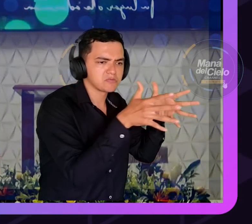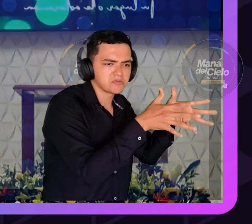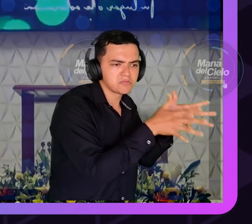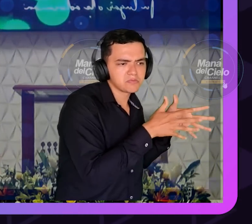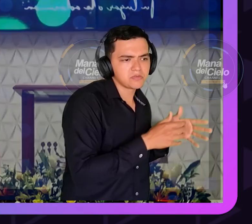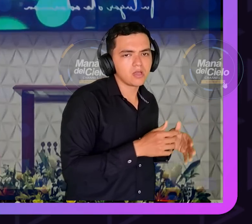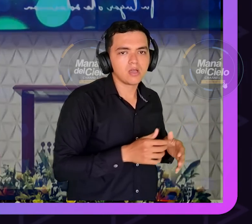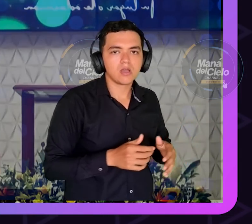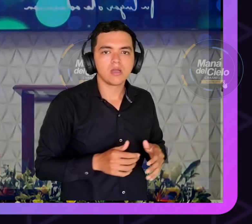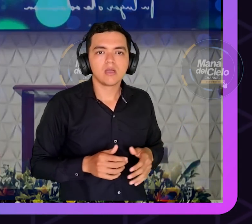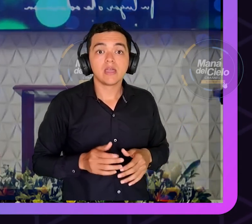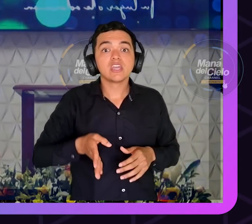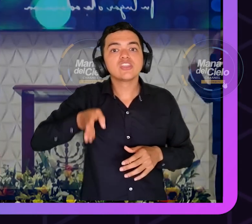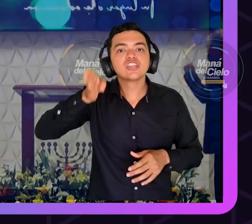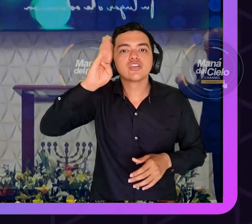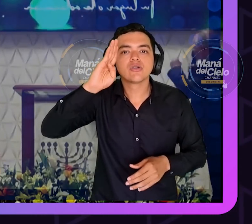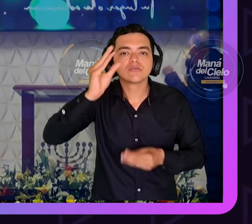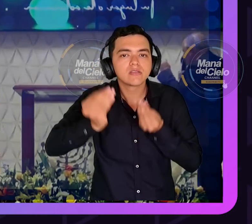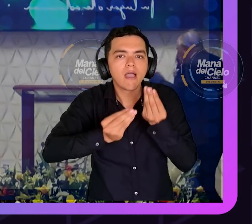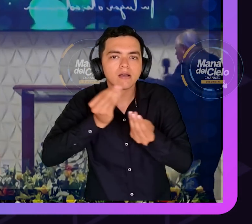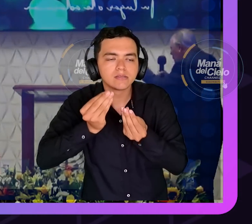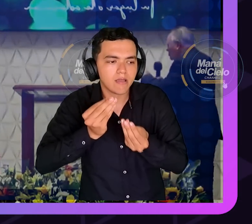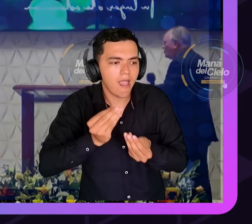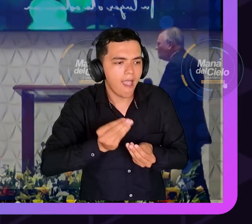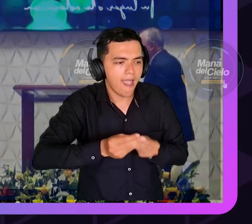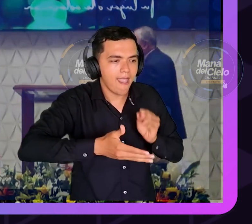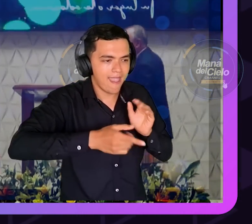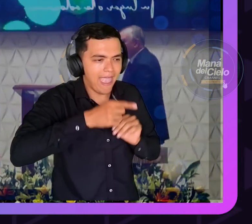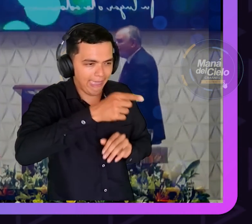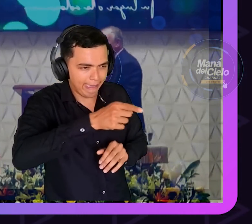tú decidas si vas a creer en Dios o no